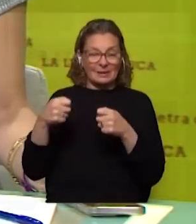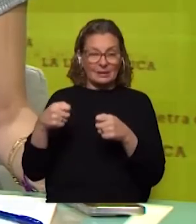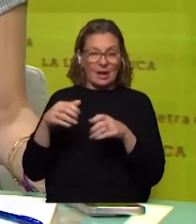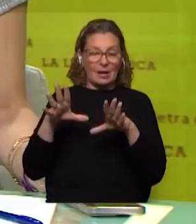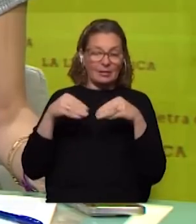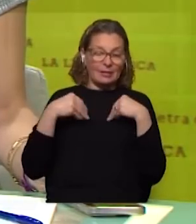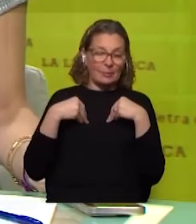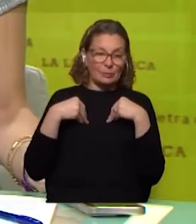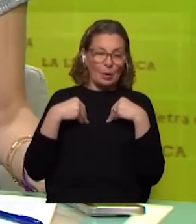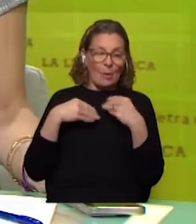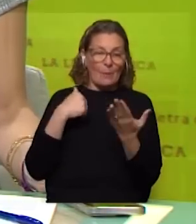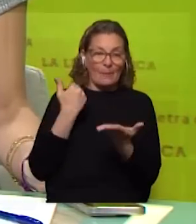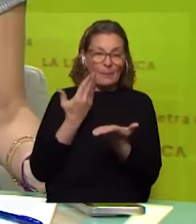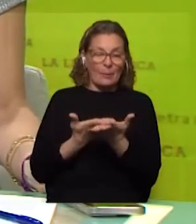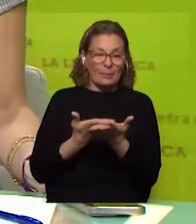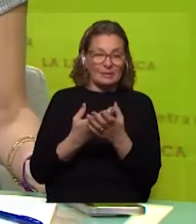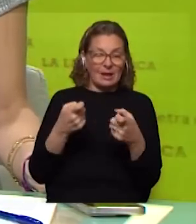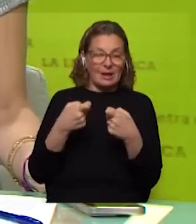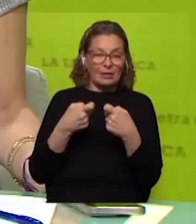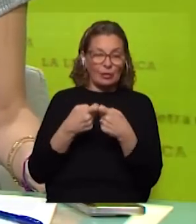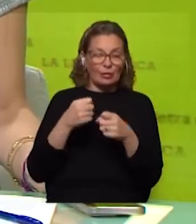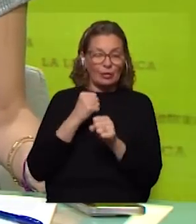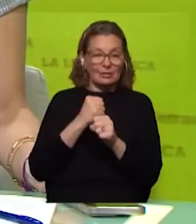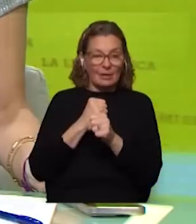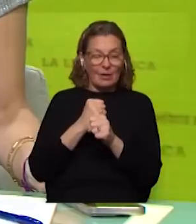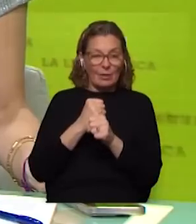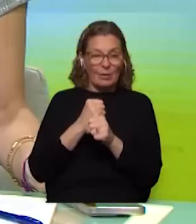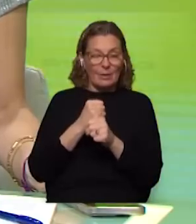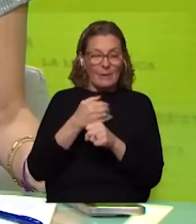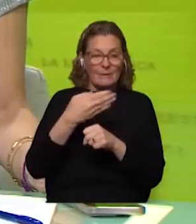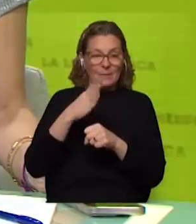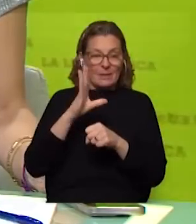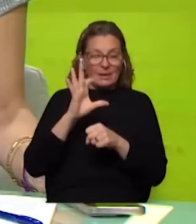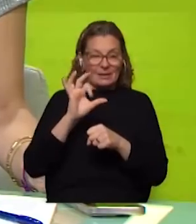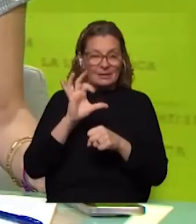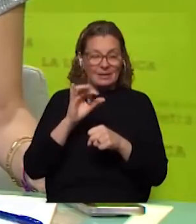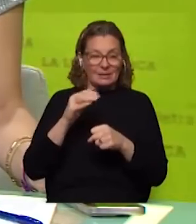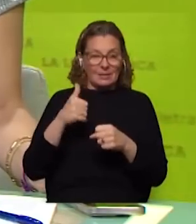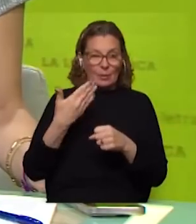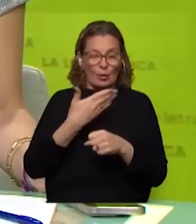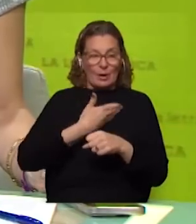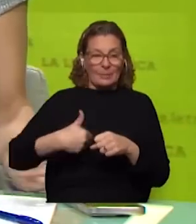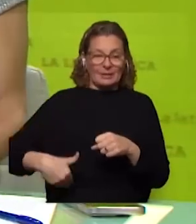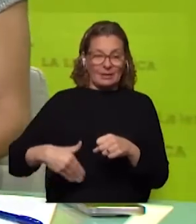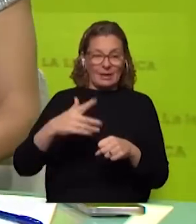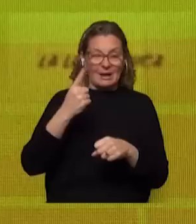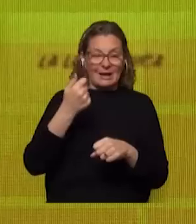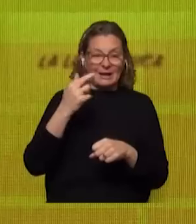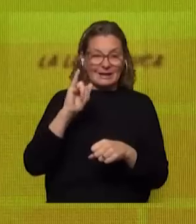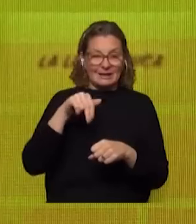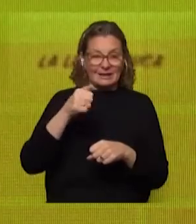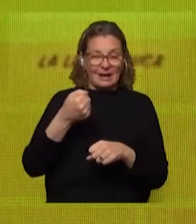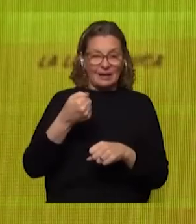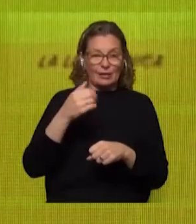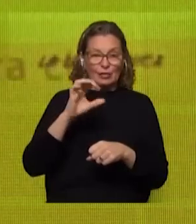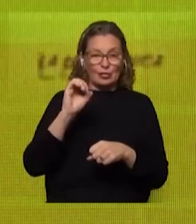oficialmente la propuesta de la Asociación de Trabajadores de la Seguridad Social y estamos con su presidenta Karina Sosa gracias Karina